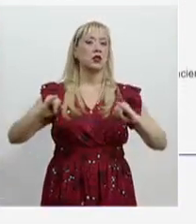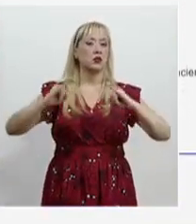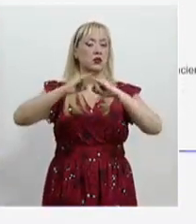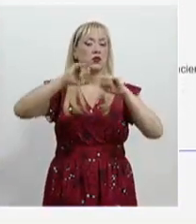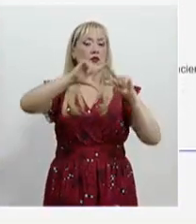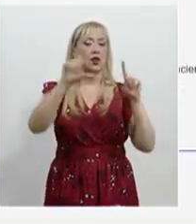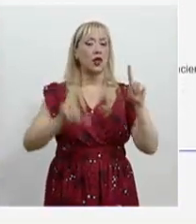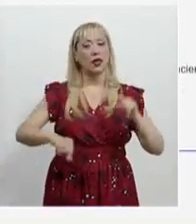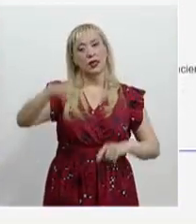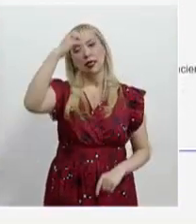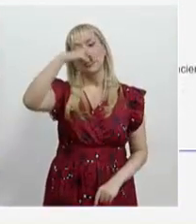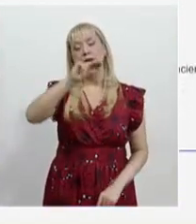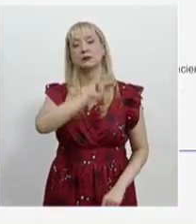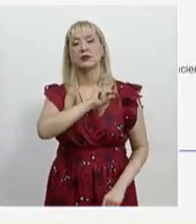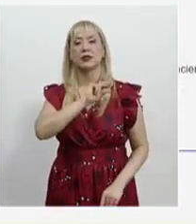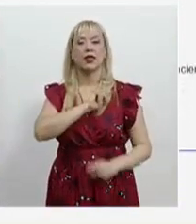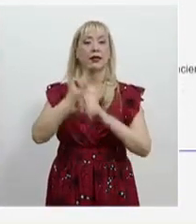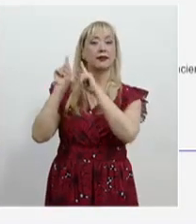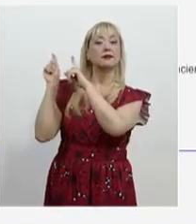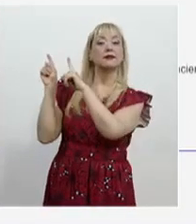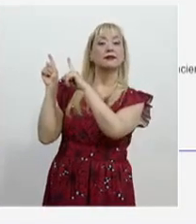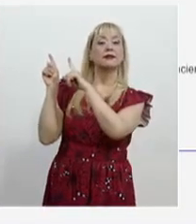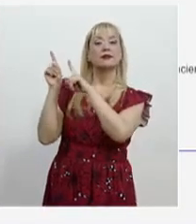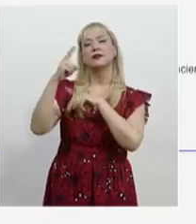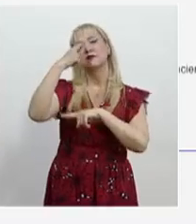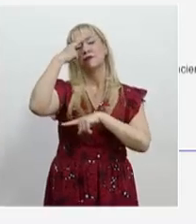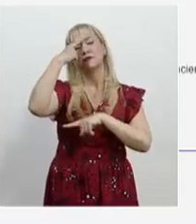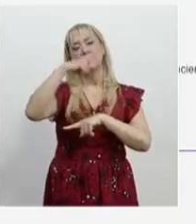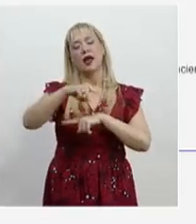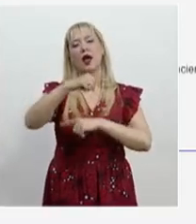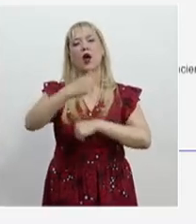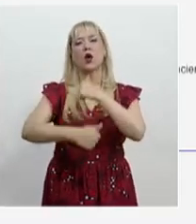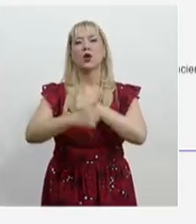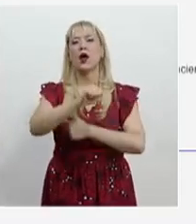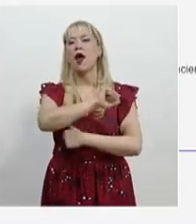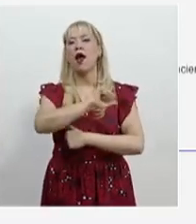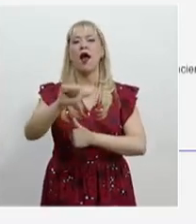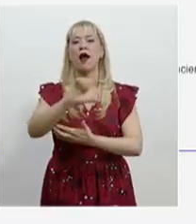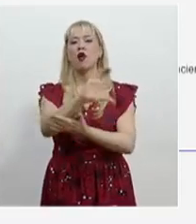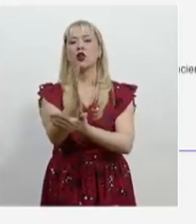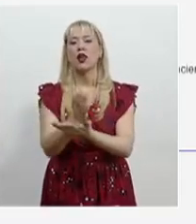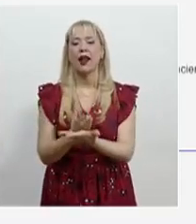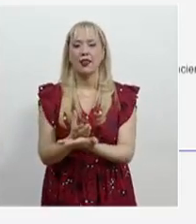de Especialistas, precisamente de concursos mercantiles.